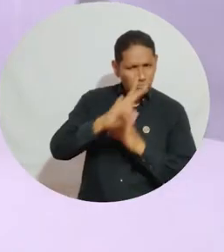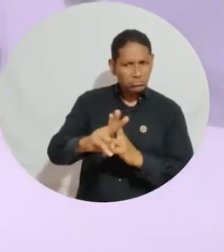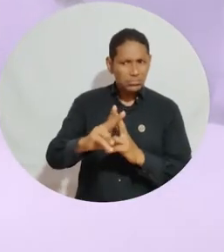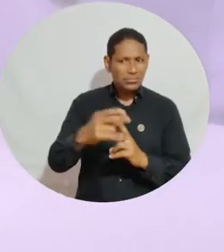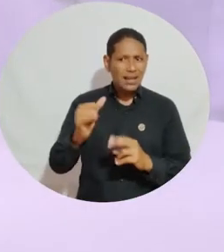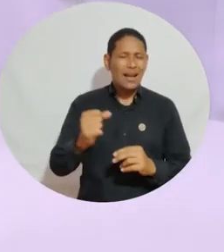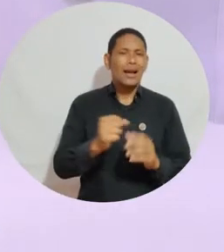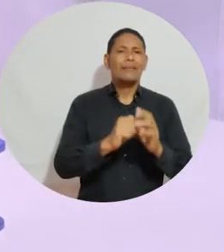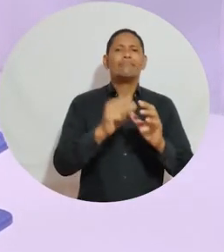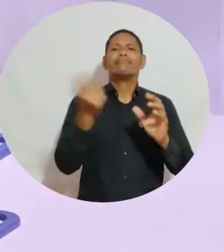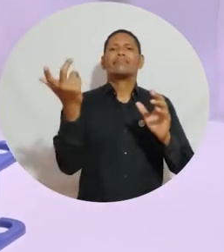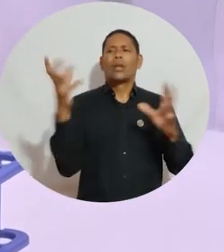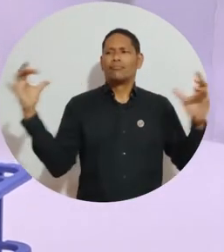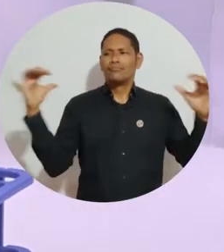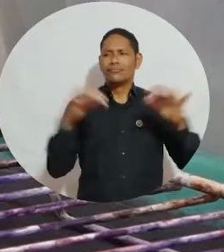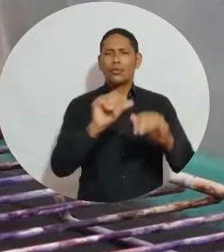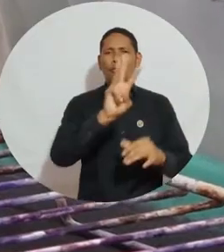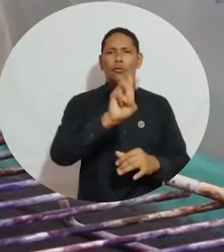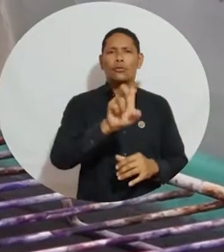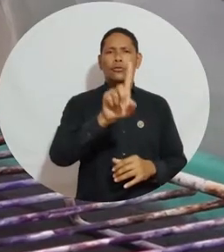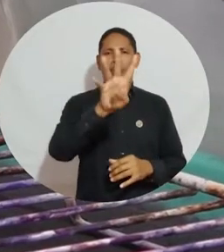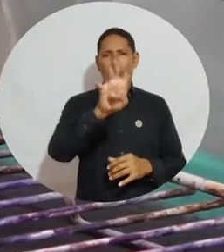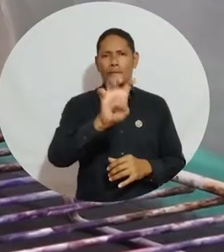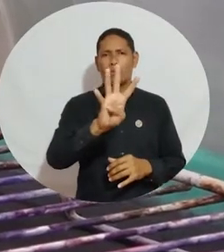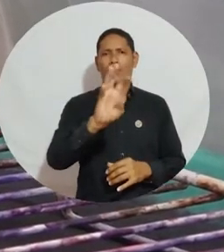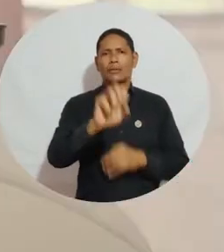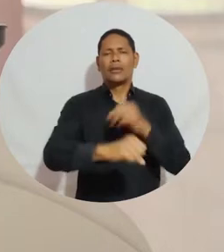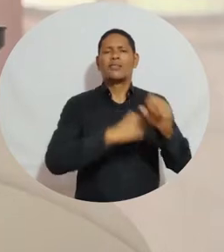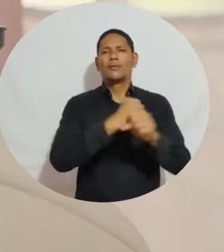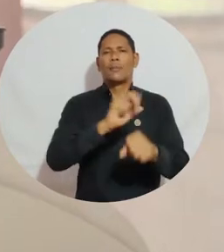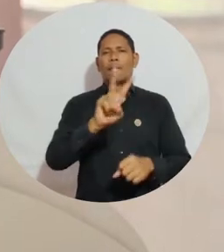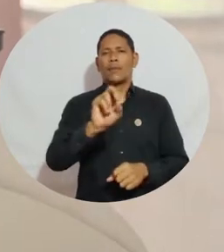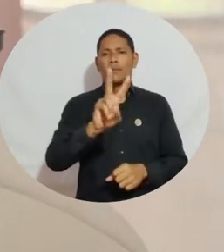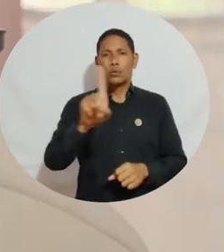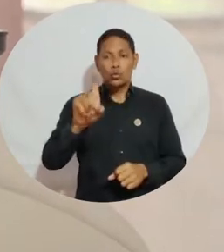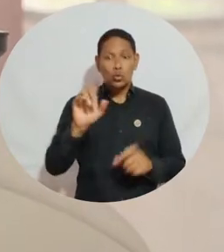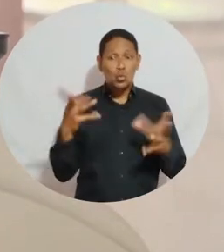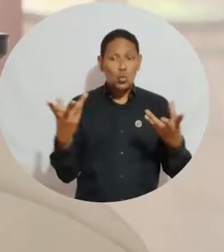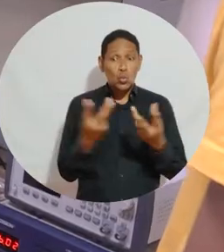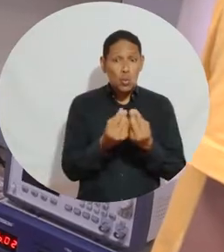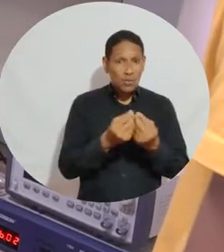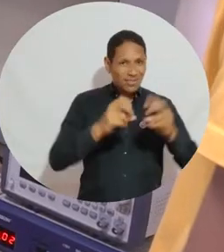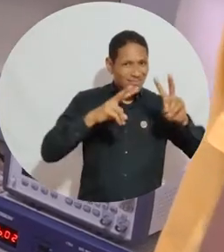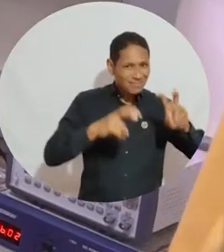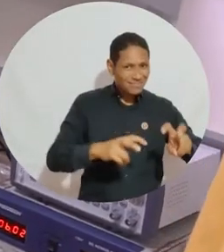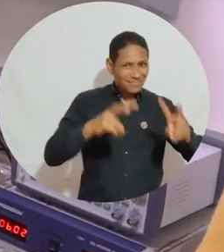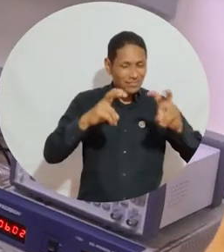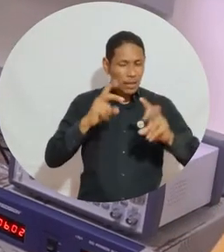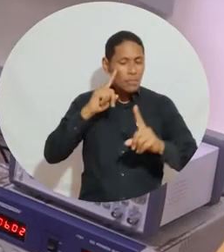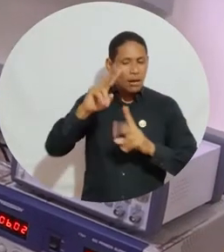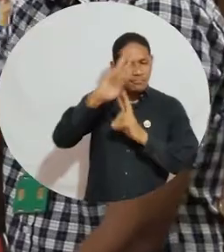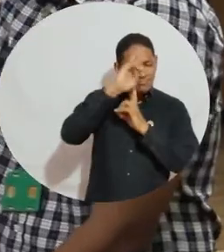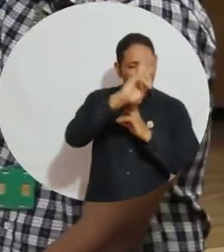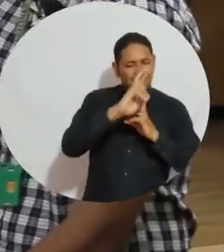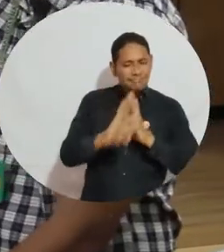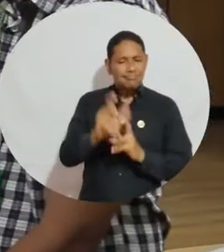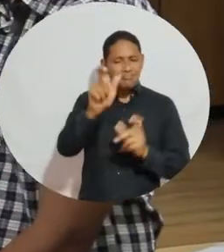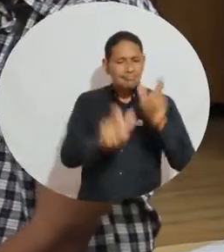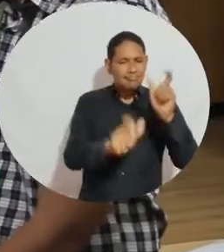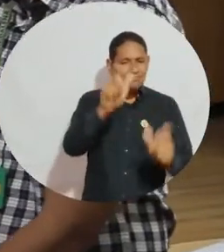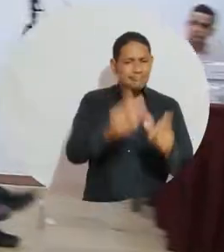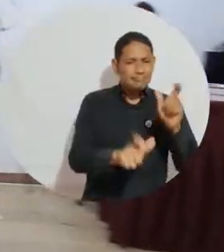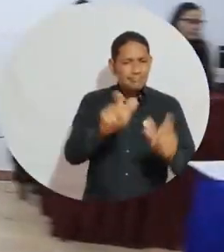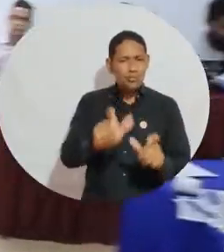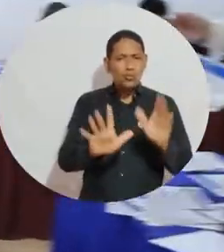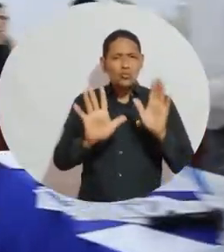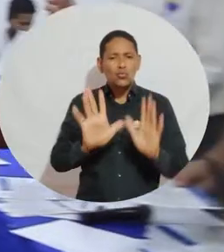los resultados de la convocatoria nacional 894 de 2021 para el reconocimiento y medición de grupos de investigación y el reconocimiento